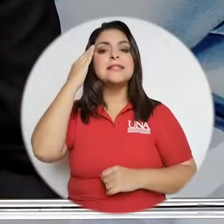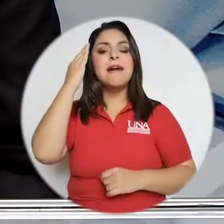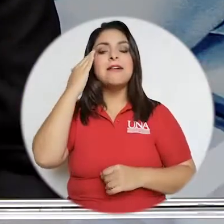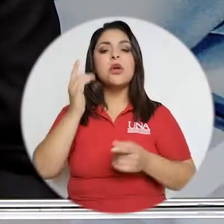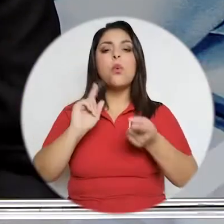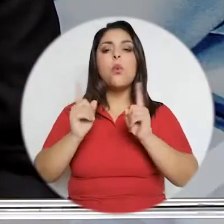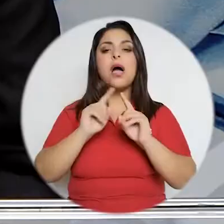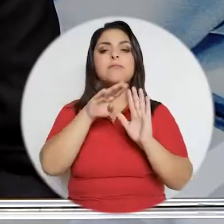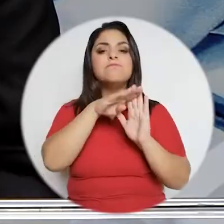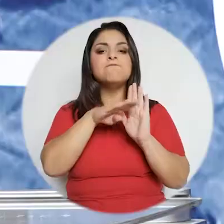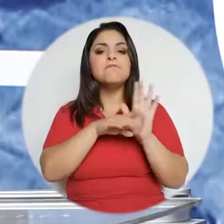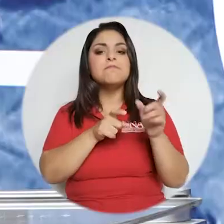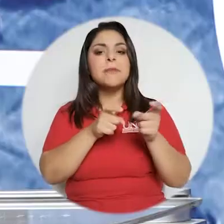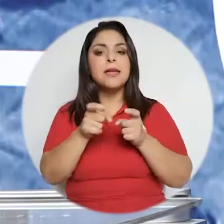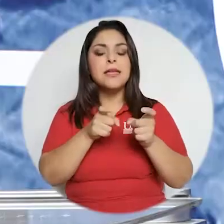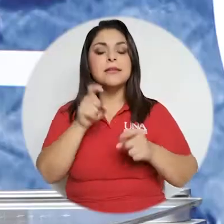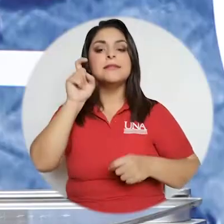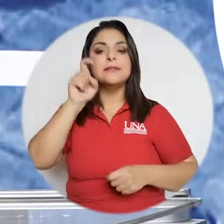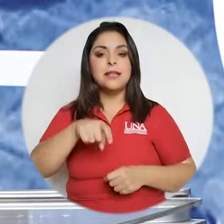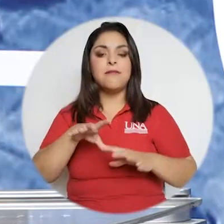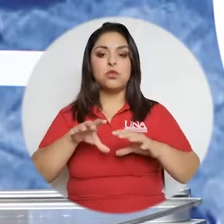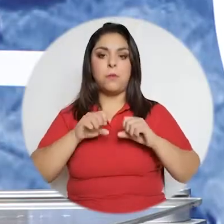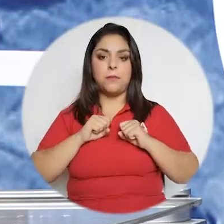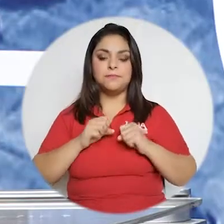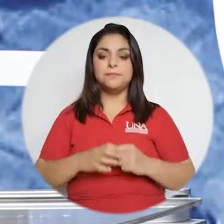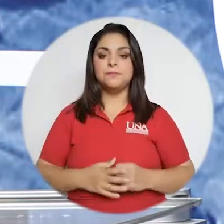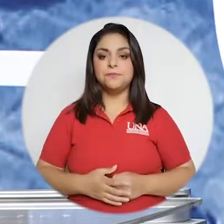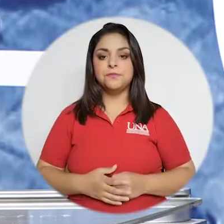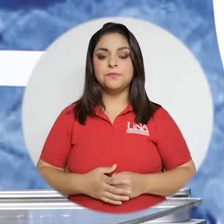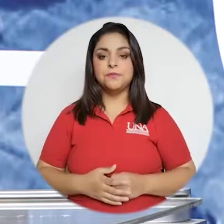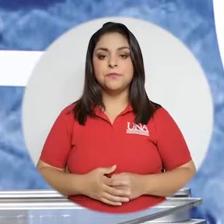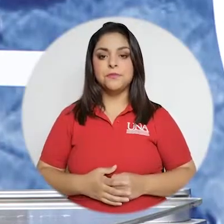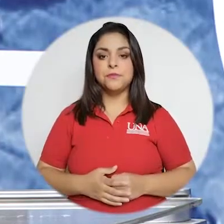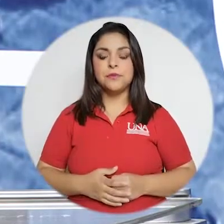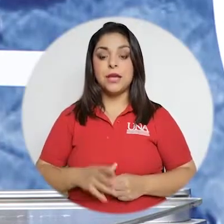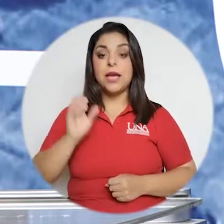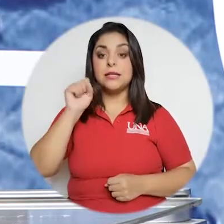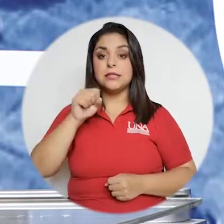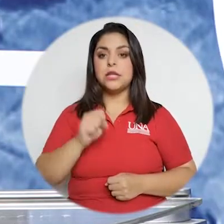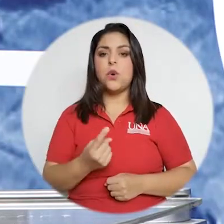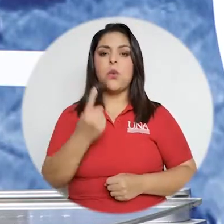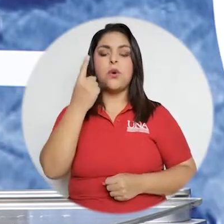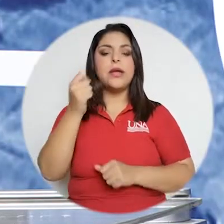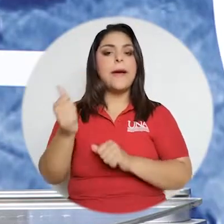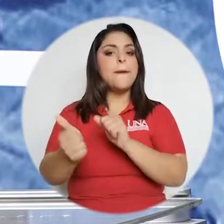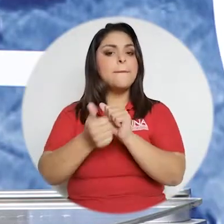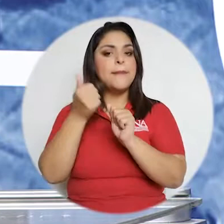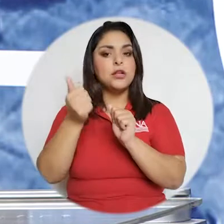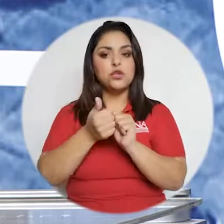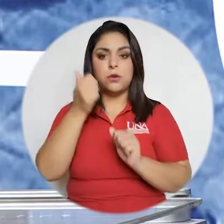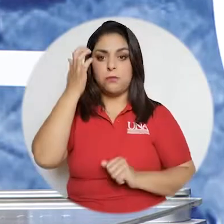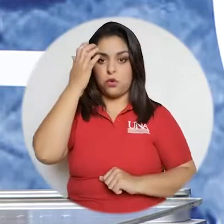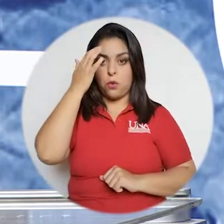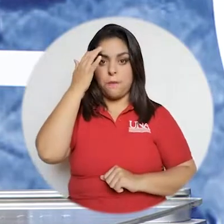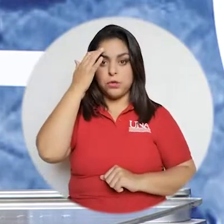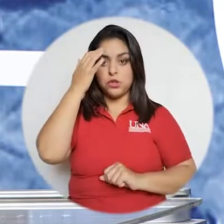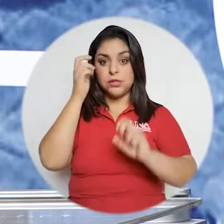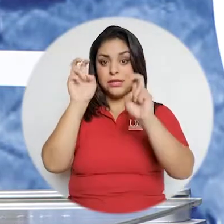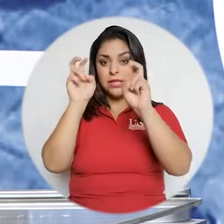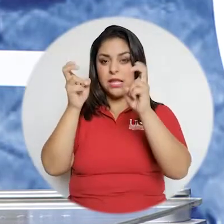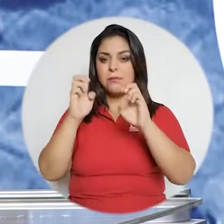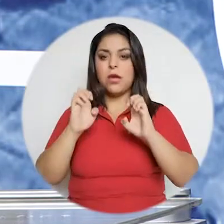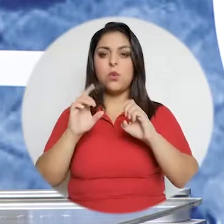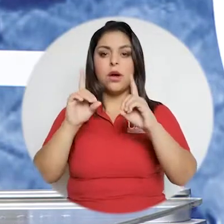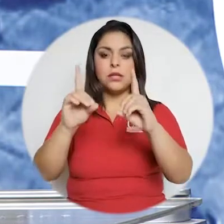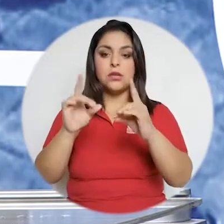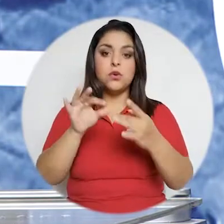hay que tomar al respecto. Sí, en efecto, una de las mayores preocupaciones, hay muchas en el tema educativo, sobre